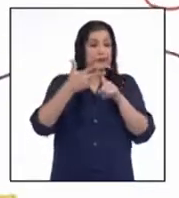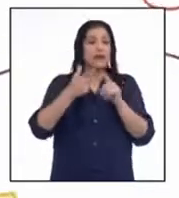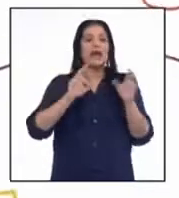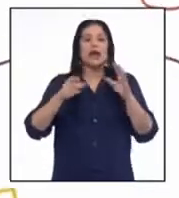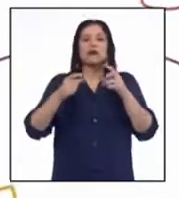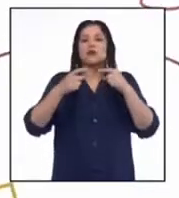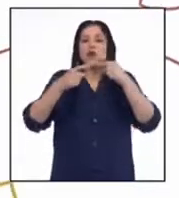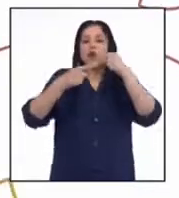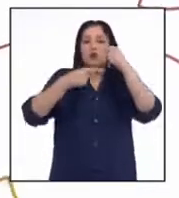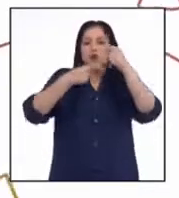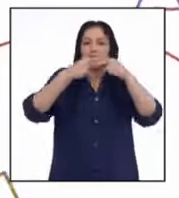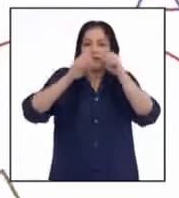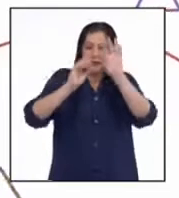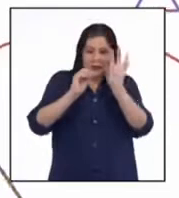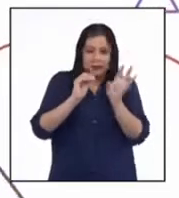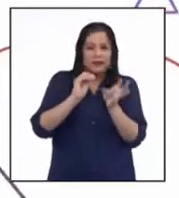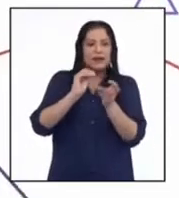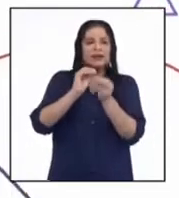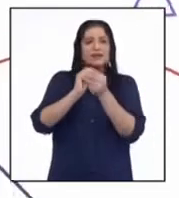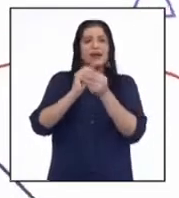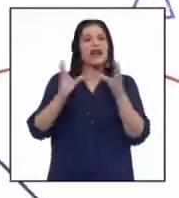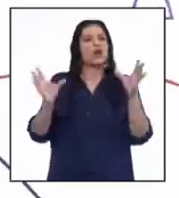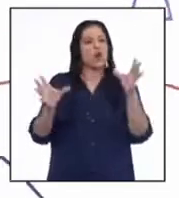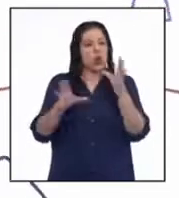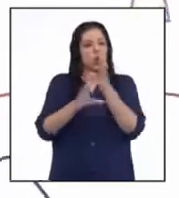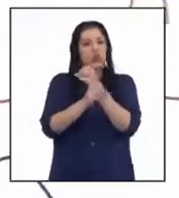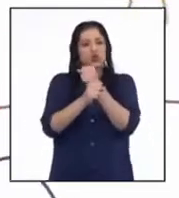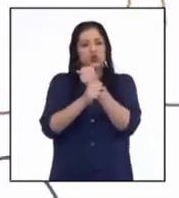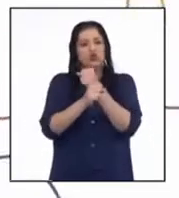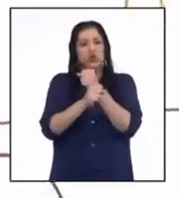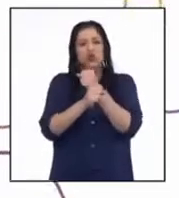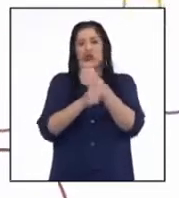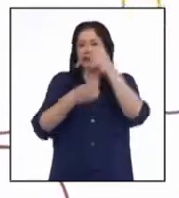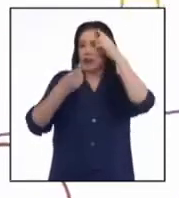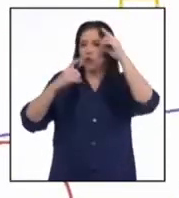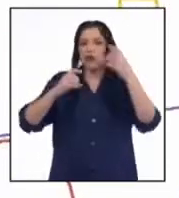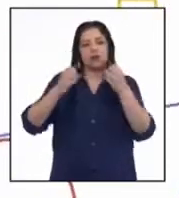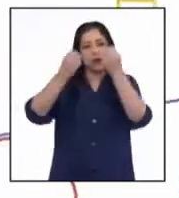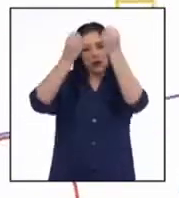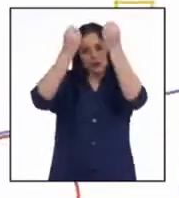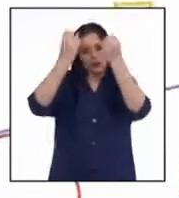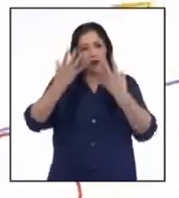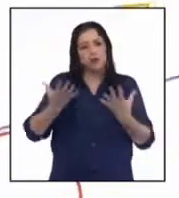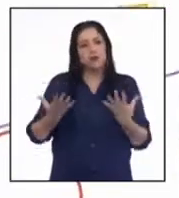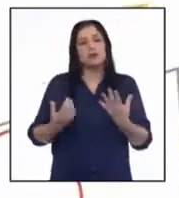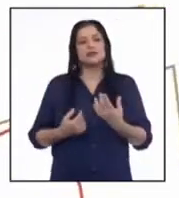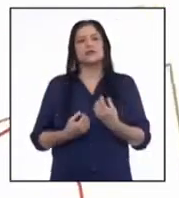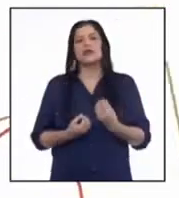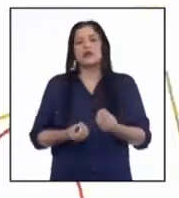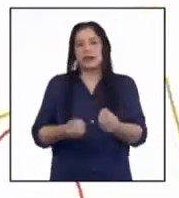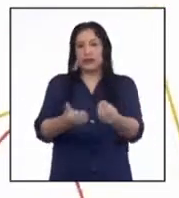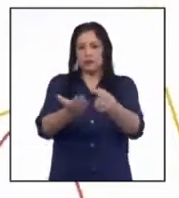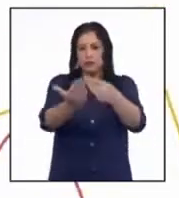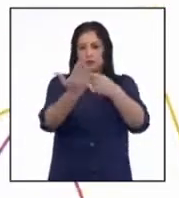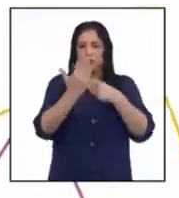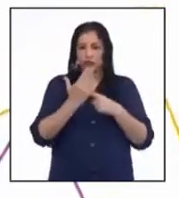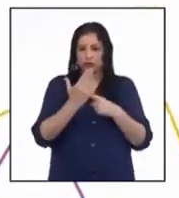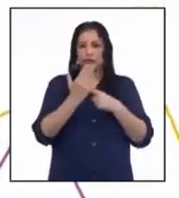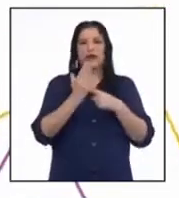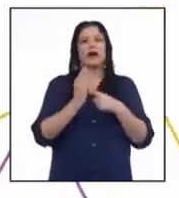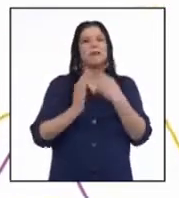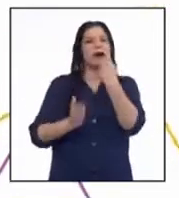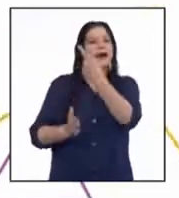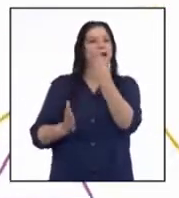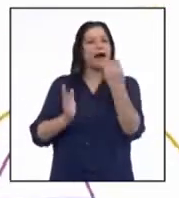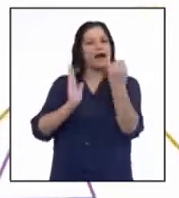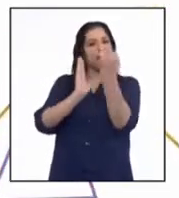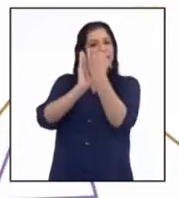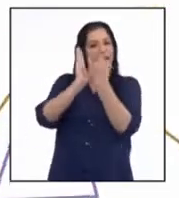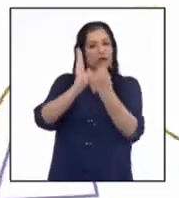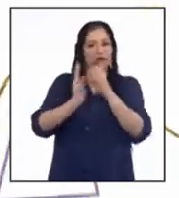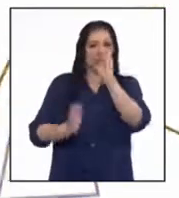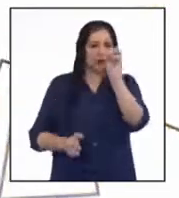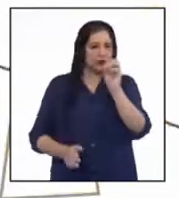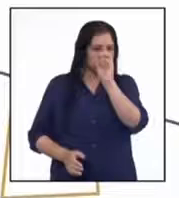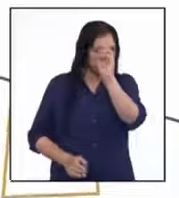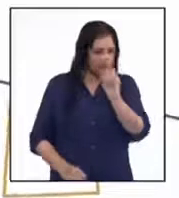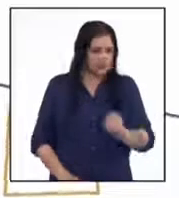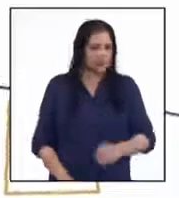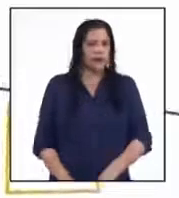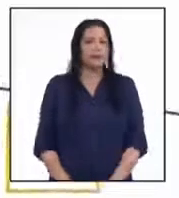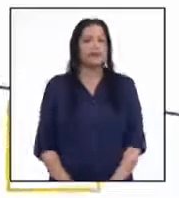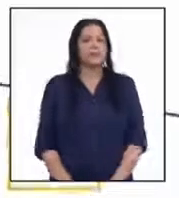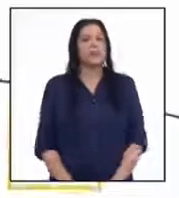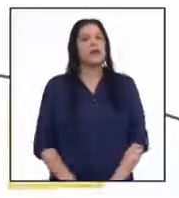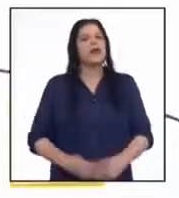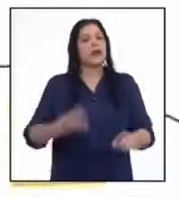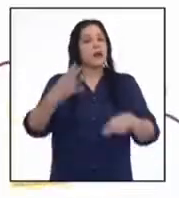Hice comentarios adicionales y conclusiones de acuerdo con la información que daba a conocer cada gráfico estadístico.